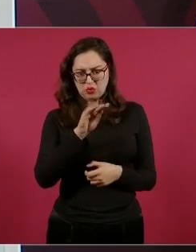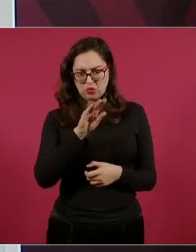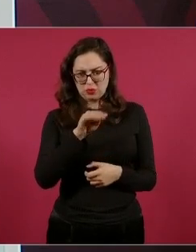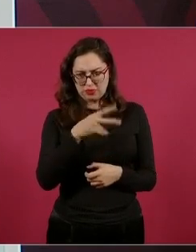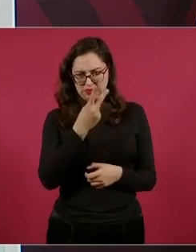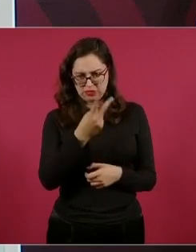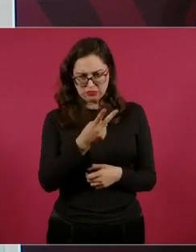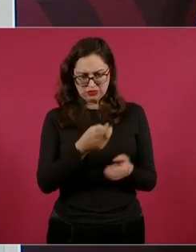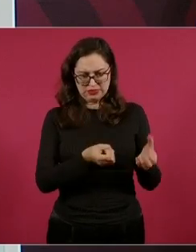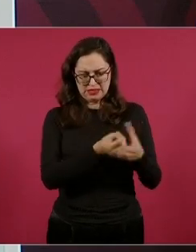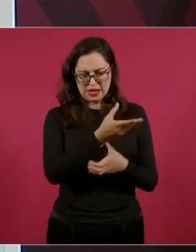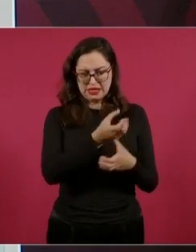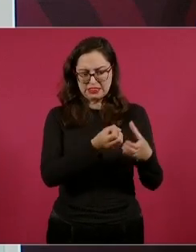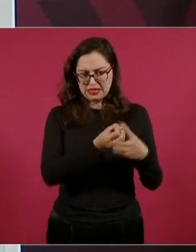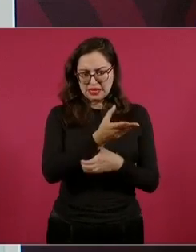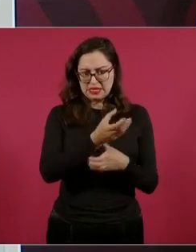muchos,